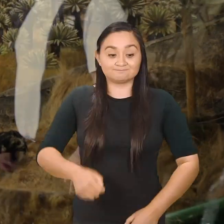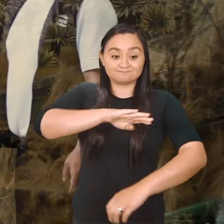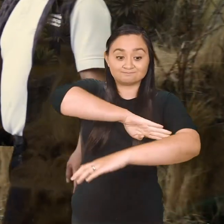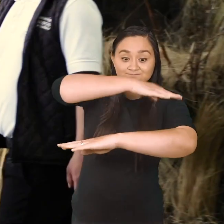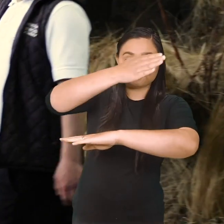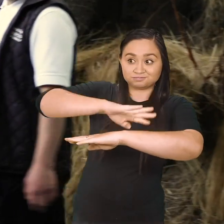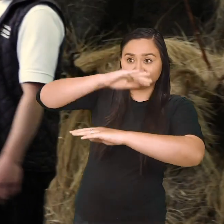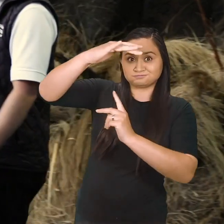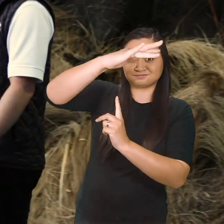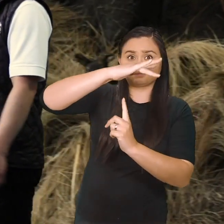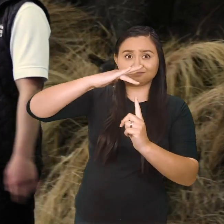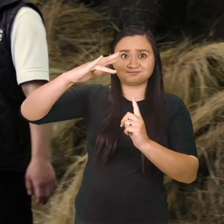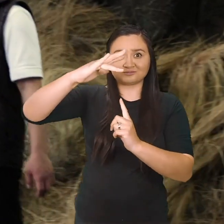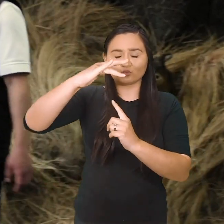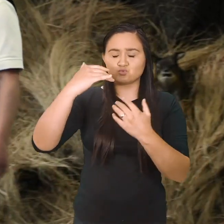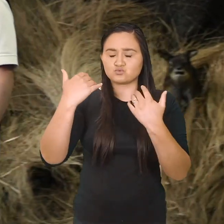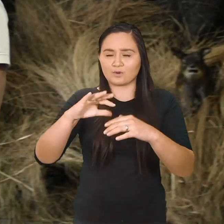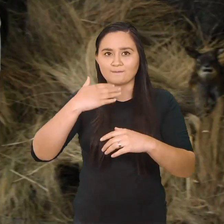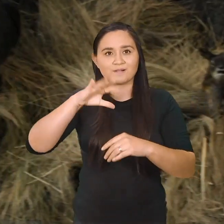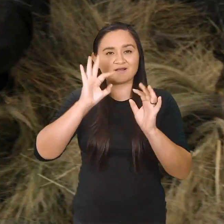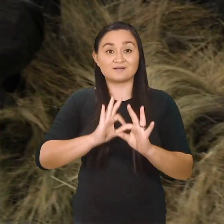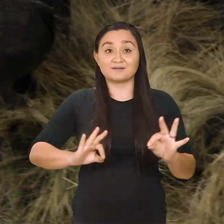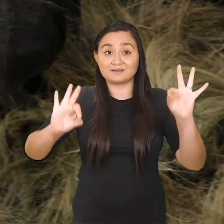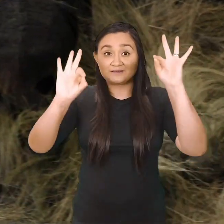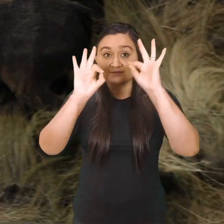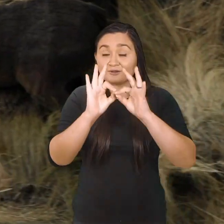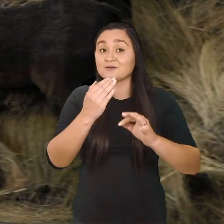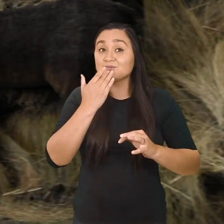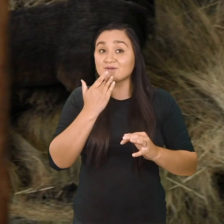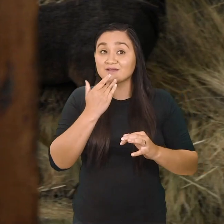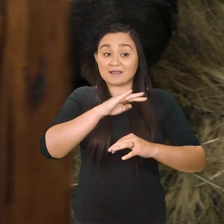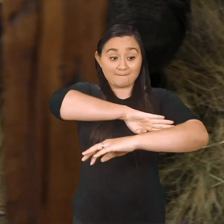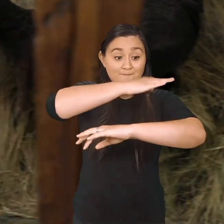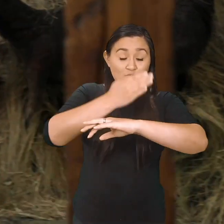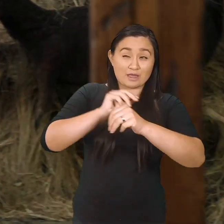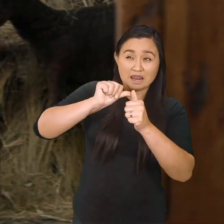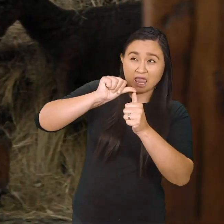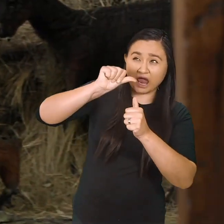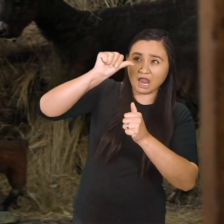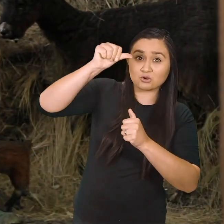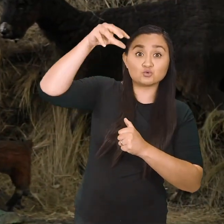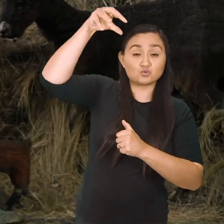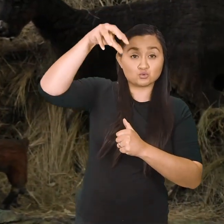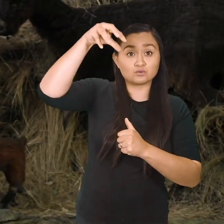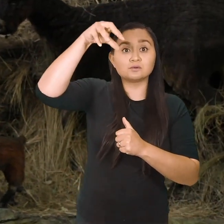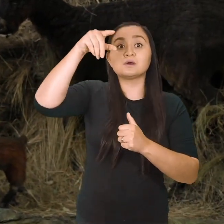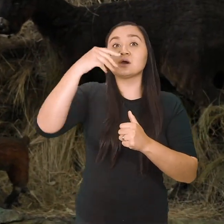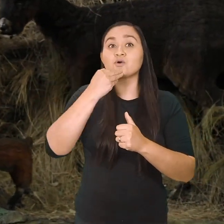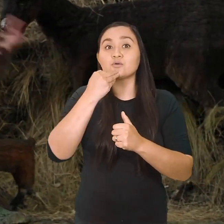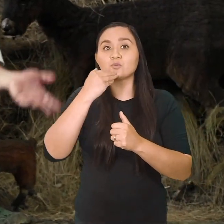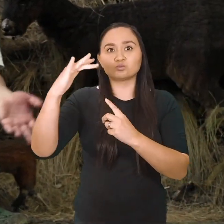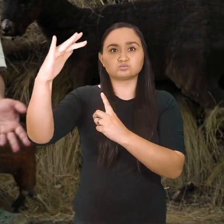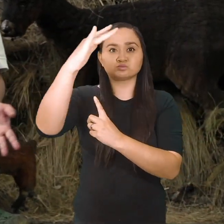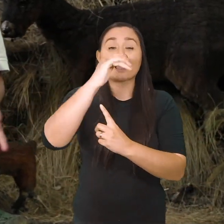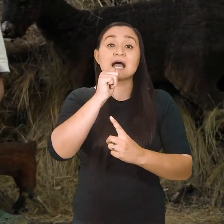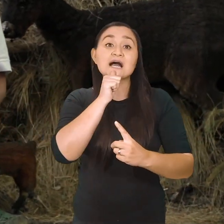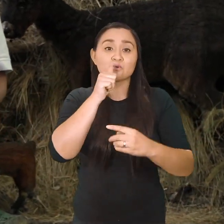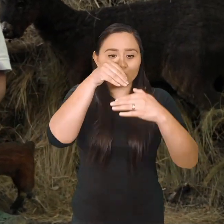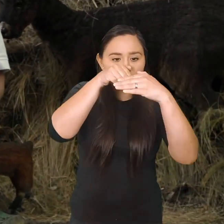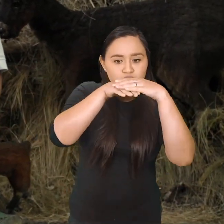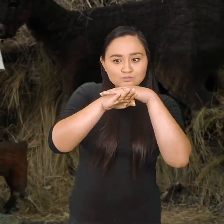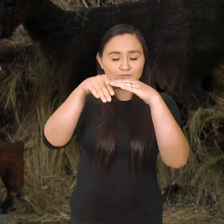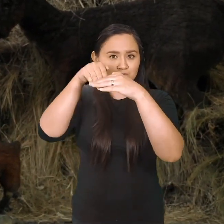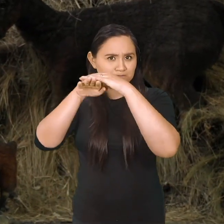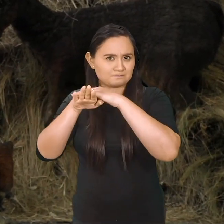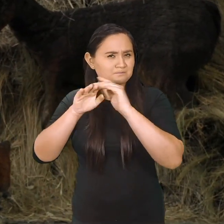Los páramos son ecosistemas muy importantes, pues al estar ubicados en las partes más altas de las montañas, actúan como grandes